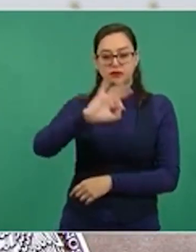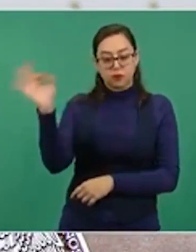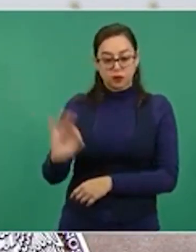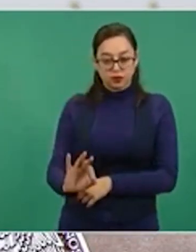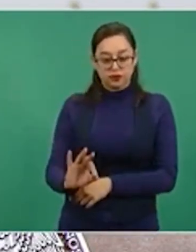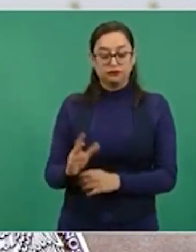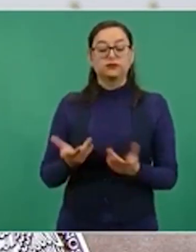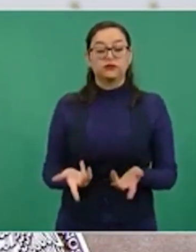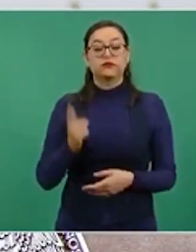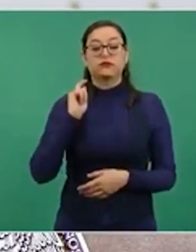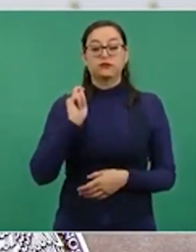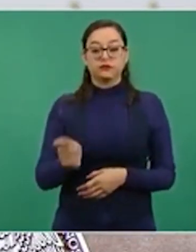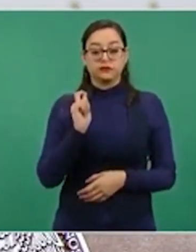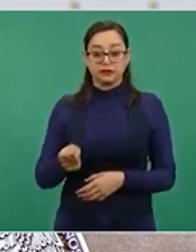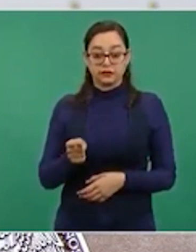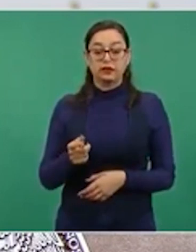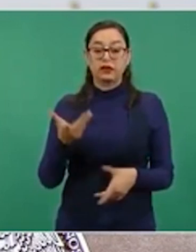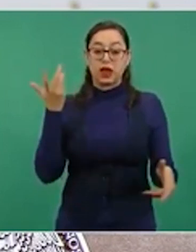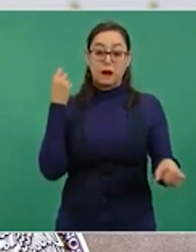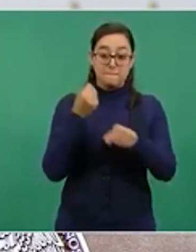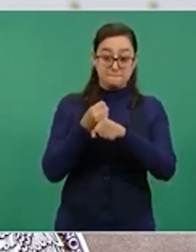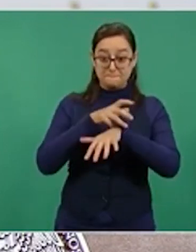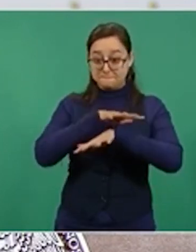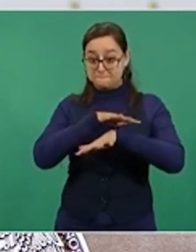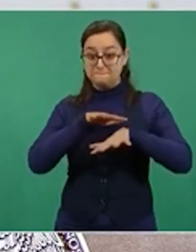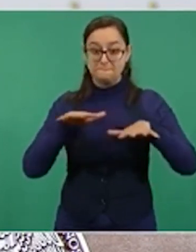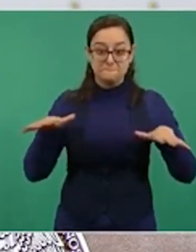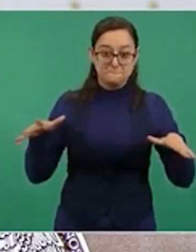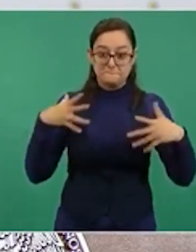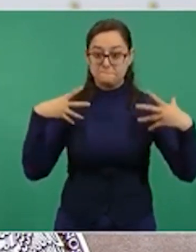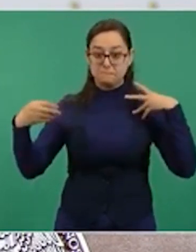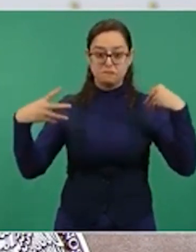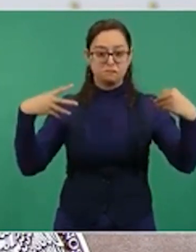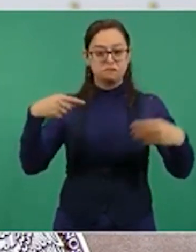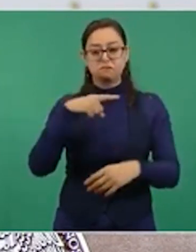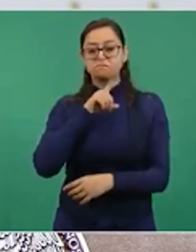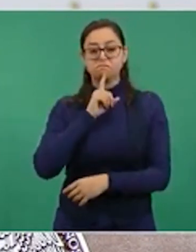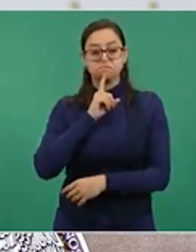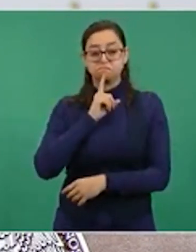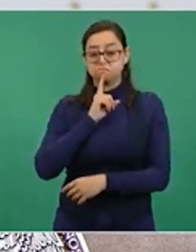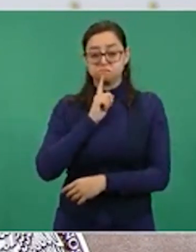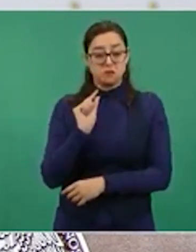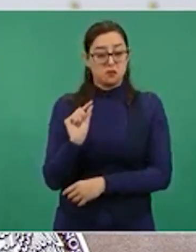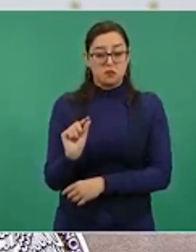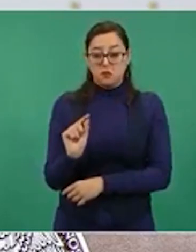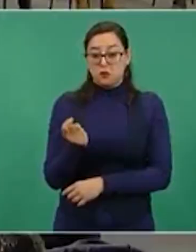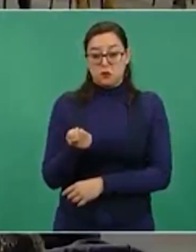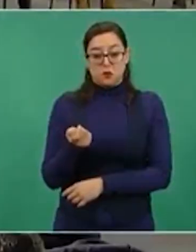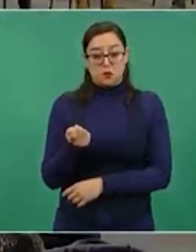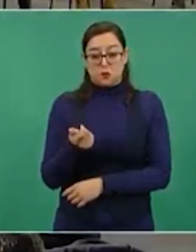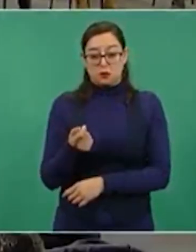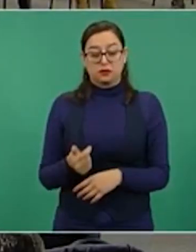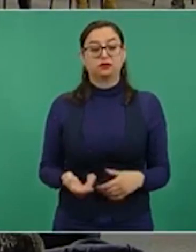nos habla de un mínimo impacto, si es que hay alguno, de la apertura de las escuelas sobre los contagios.